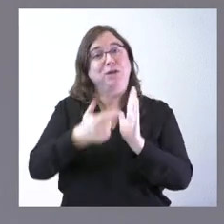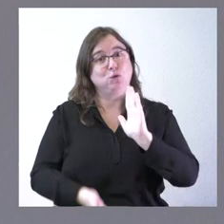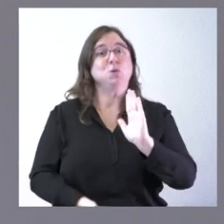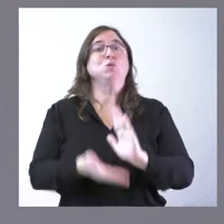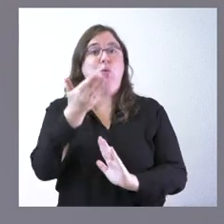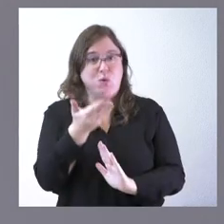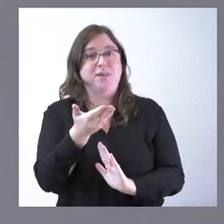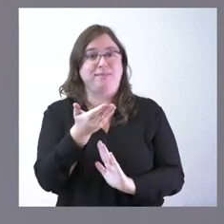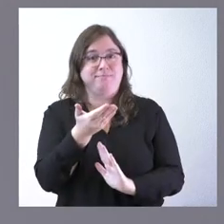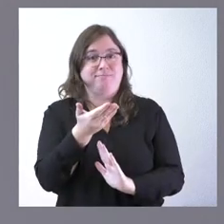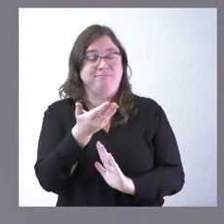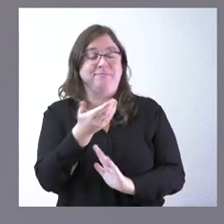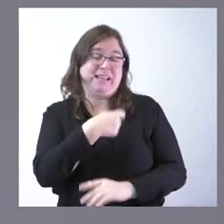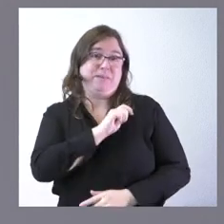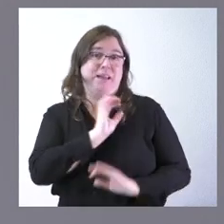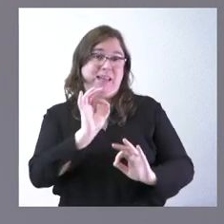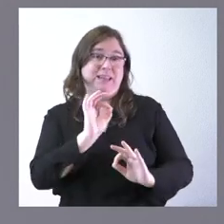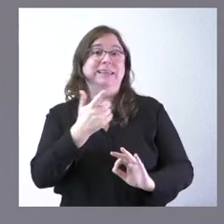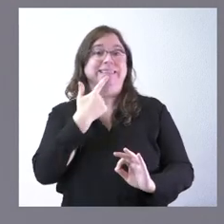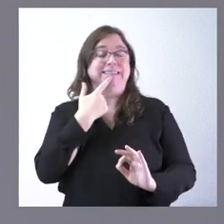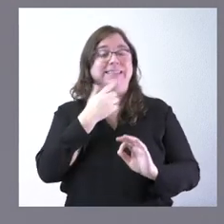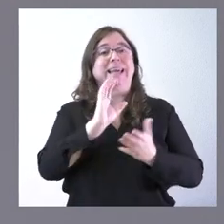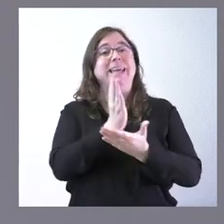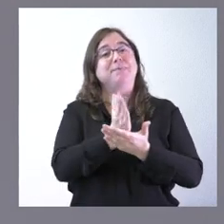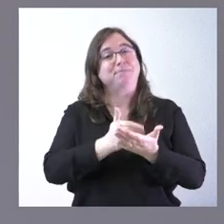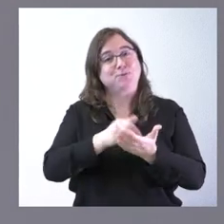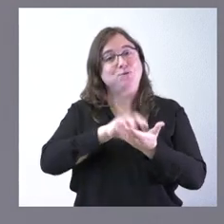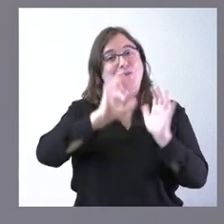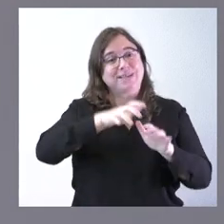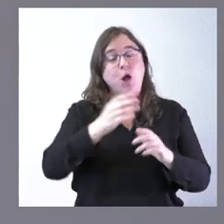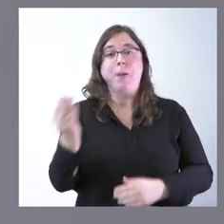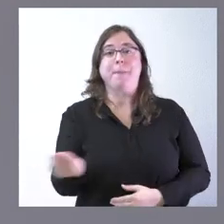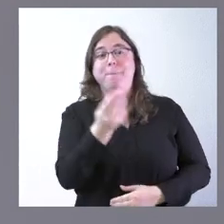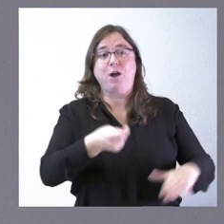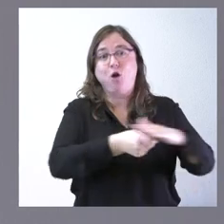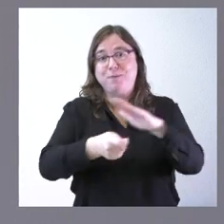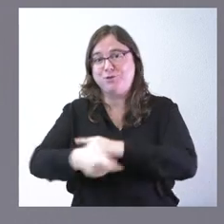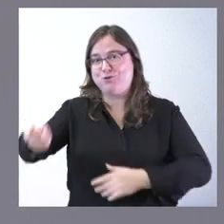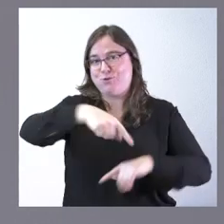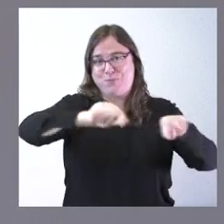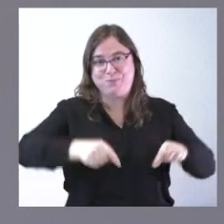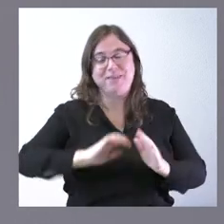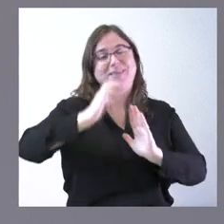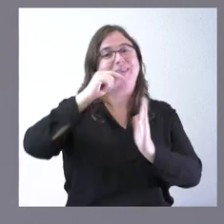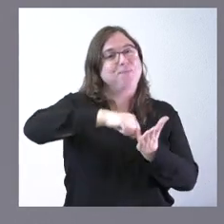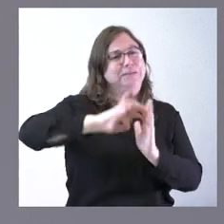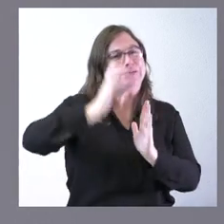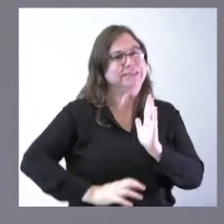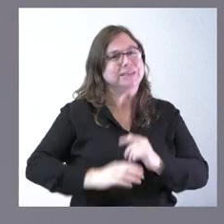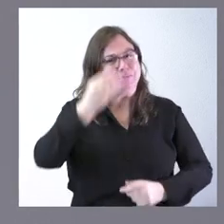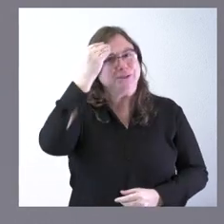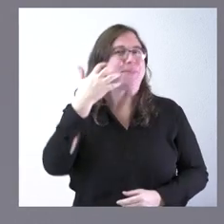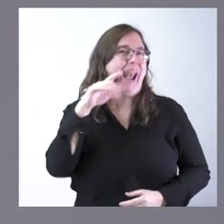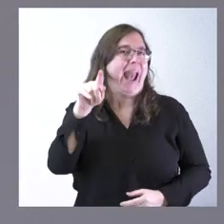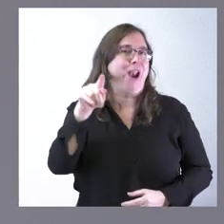presupuesto de la Junta de Castilla y León mejore las inversiones para todas las provincias y baje impuestos le tiene que parecer algo raro